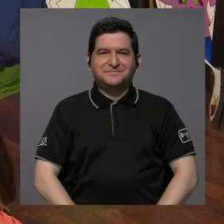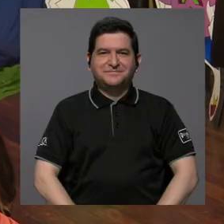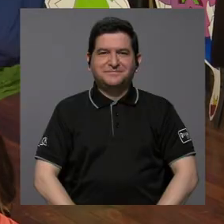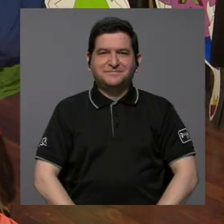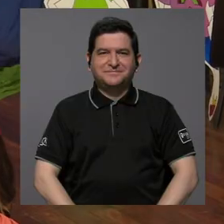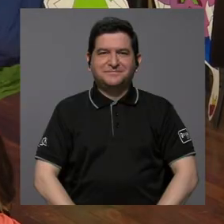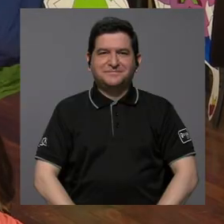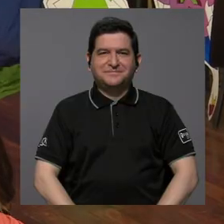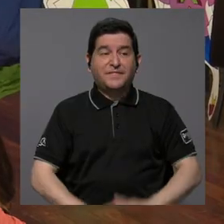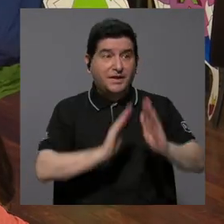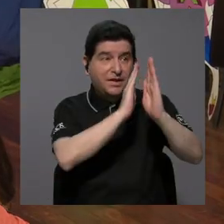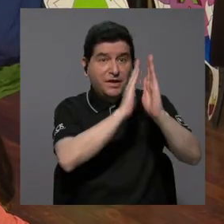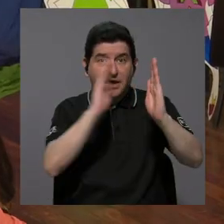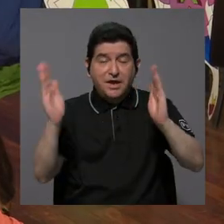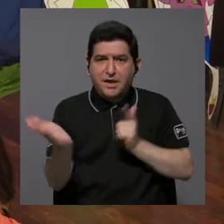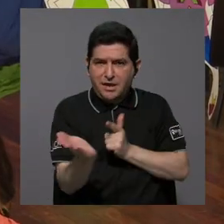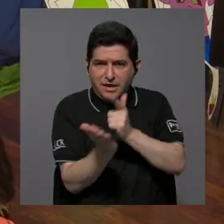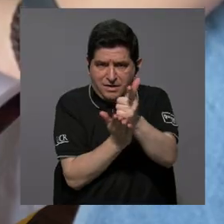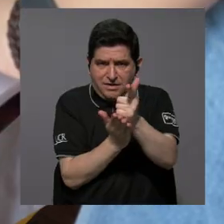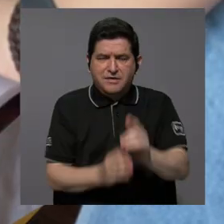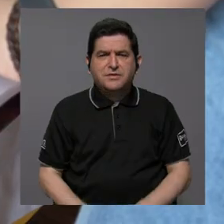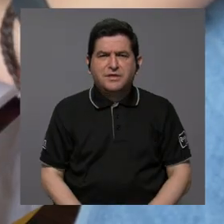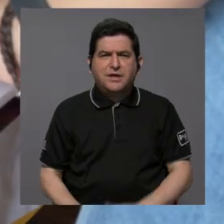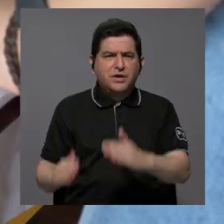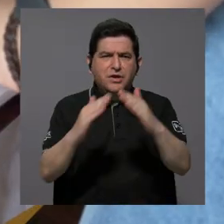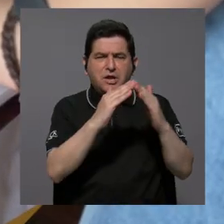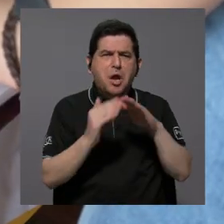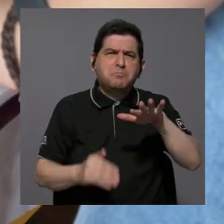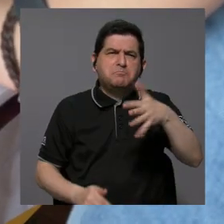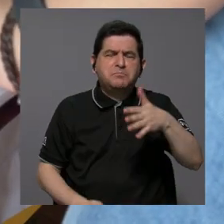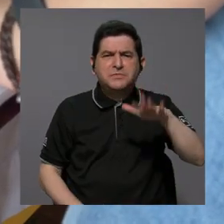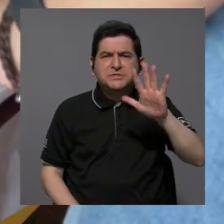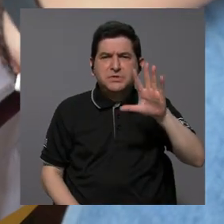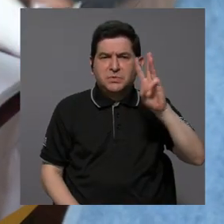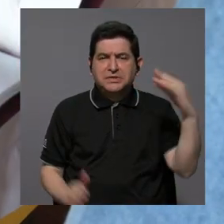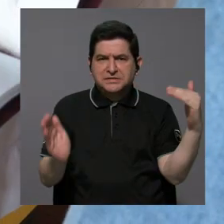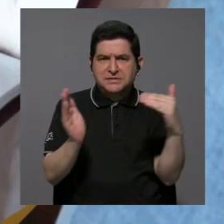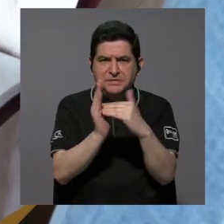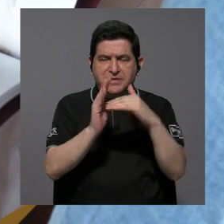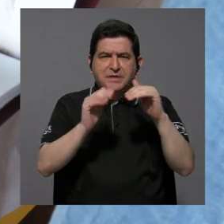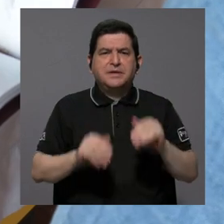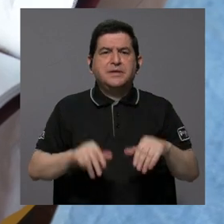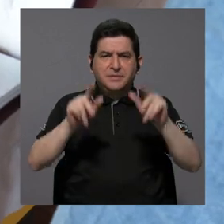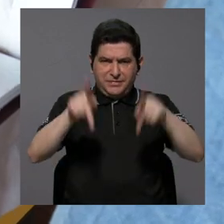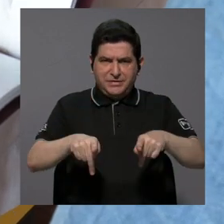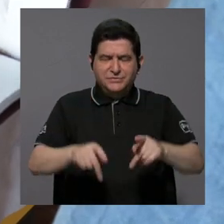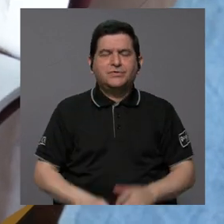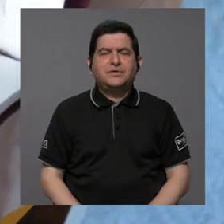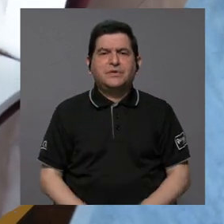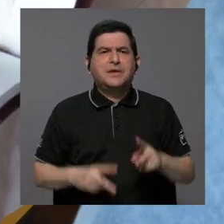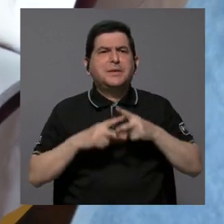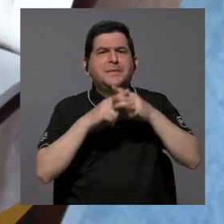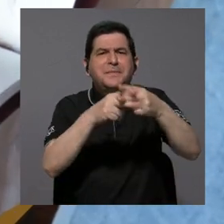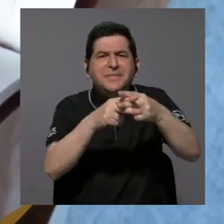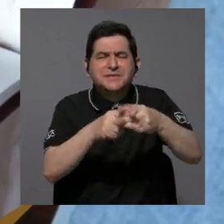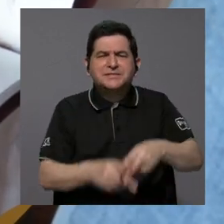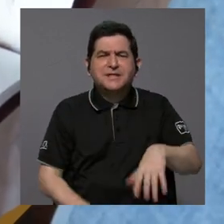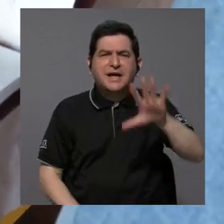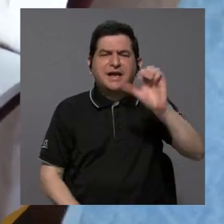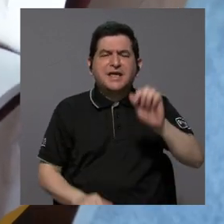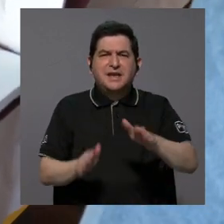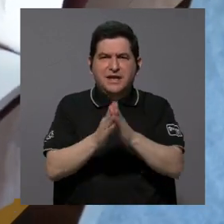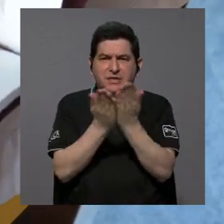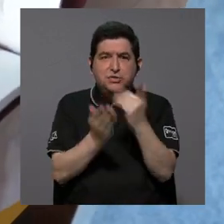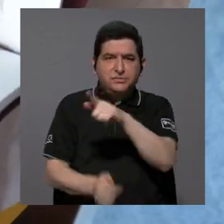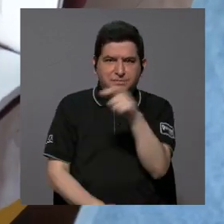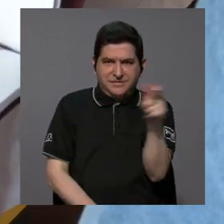En la biblioteca de Liberia, una comunidad de aproximadamente 56 mil habitantes se prestan unos 500 libros